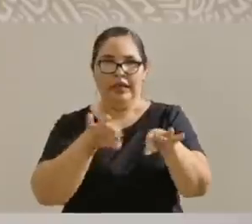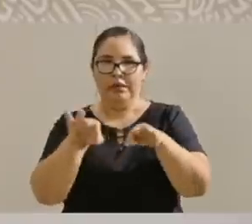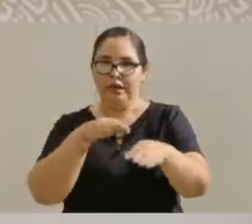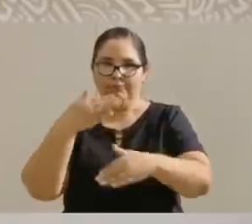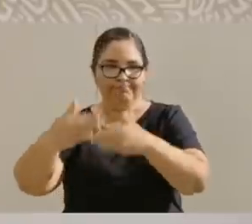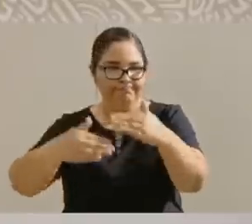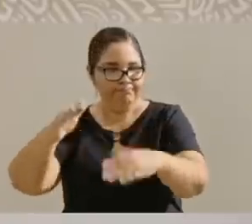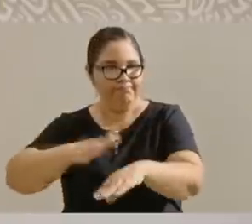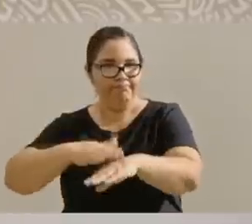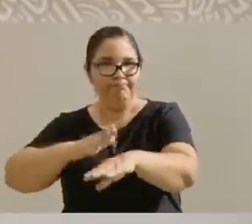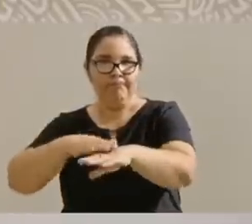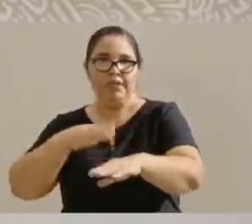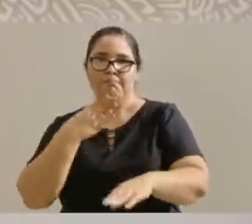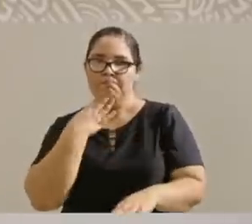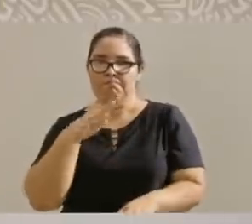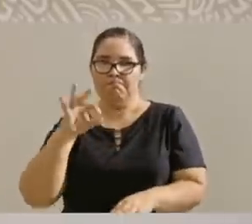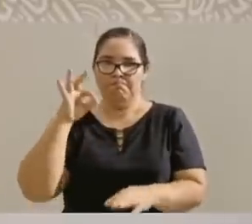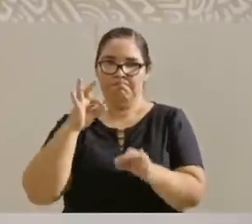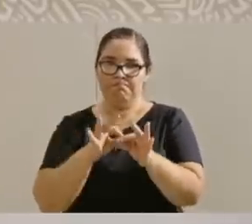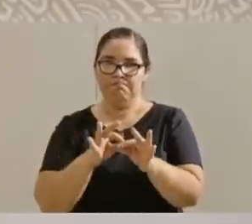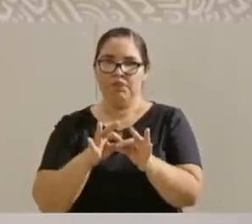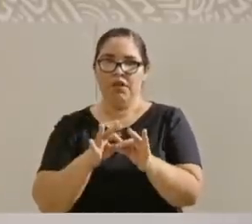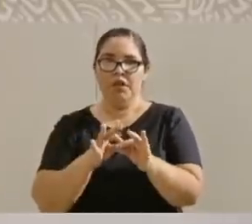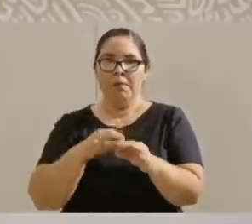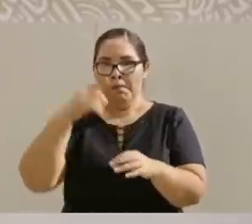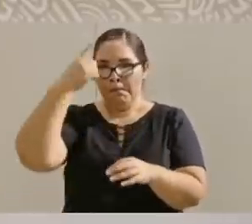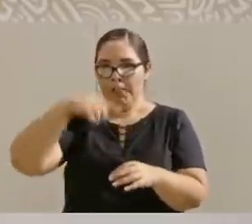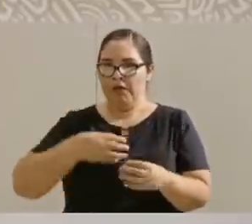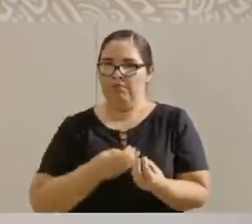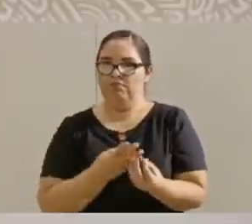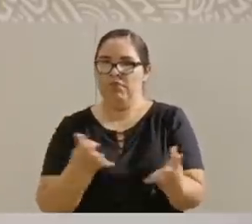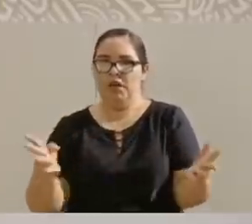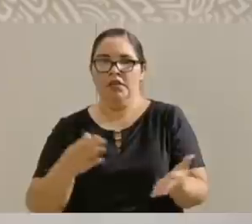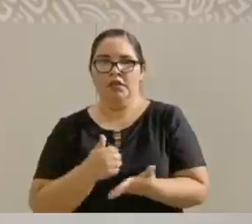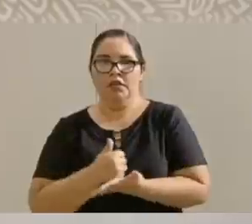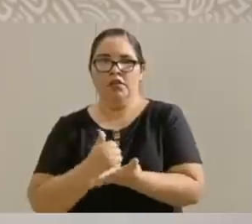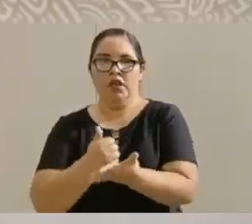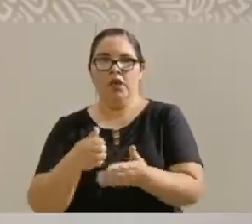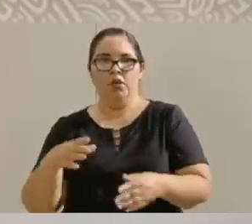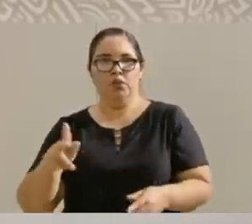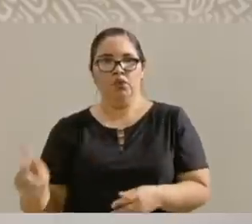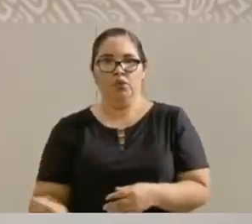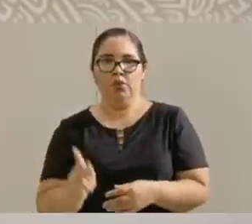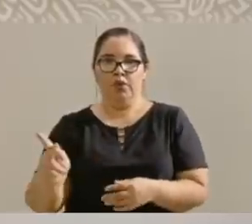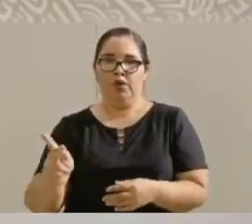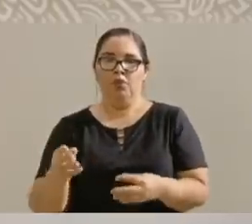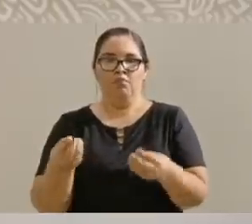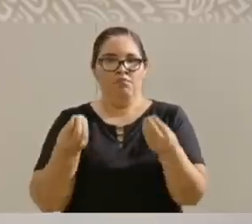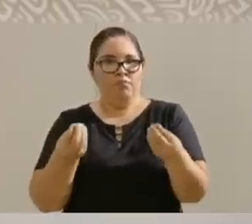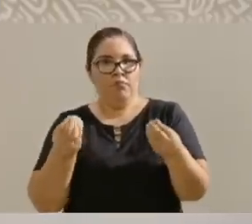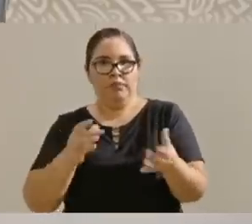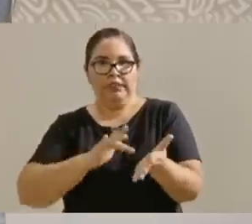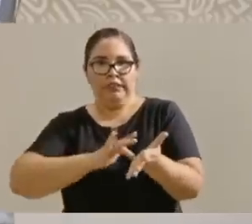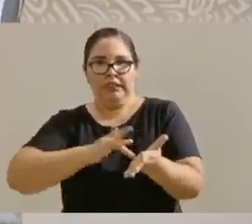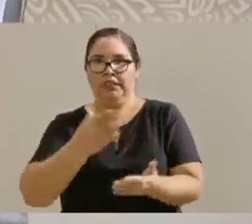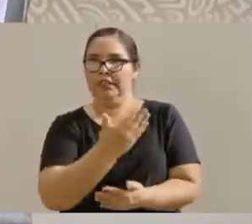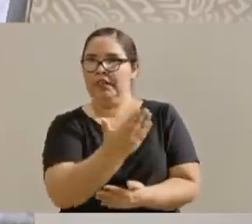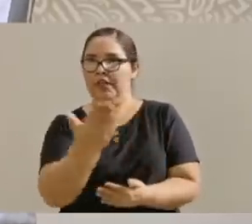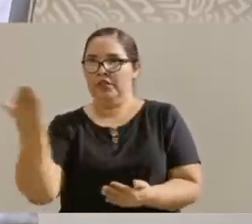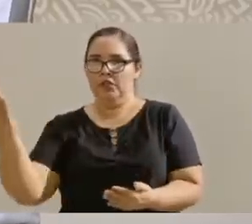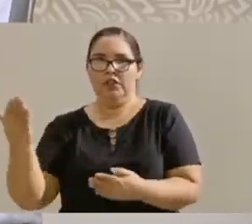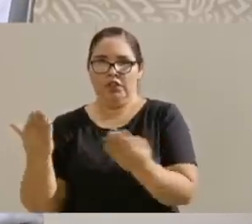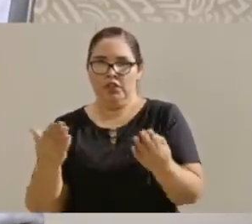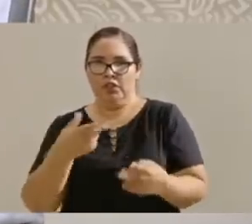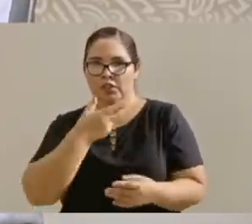bien de nuestro pueblo. Muchas gracias a todas, a todos,